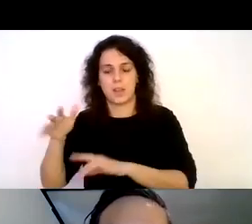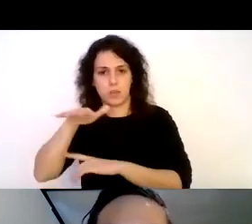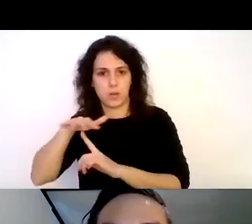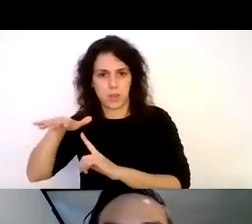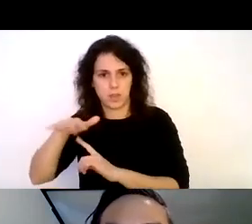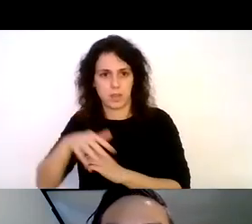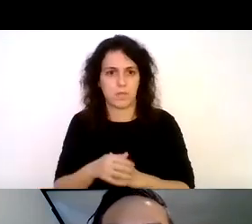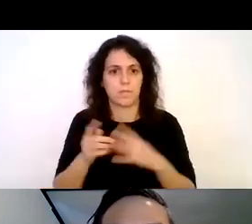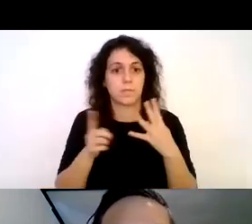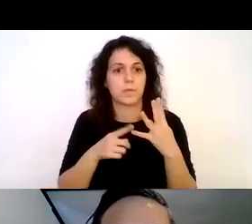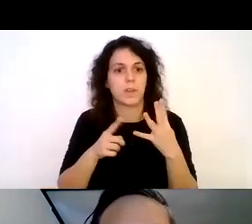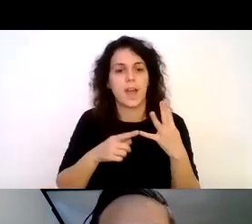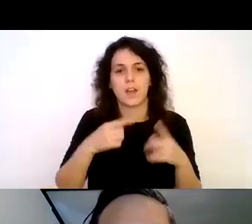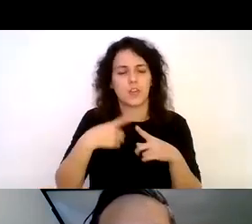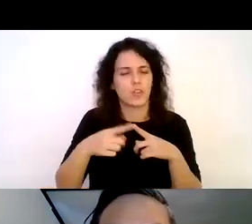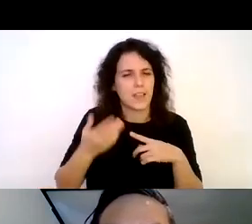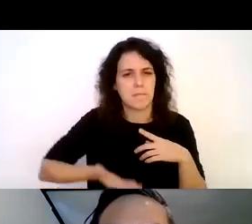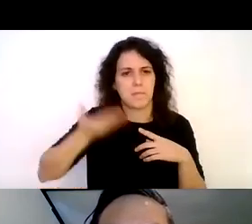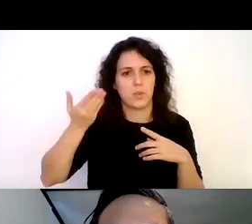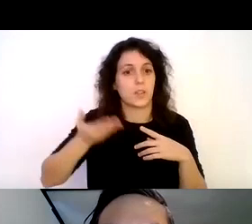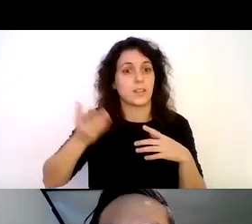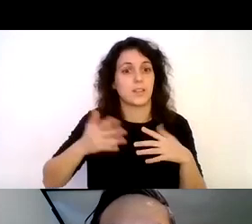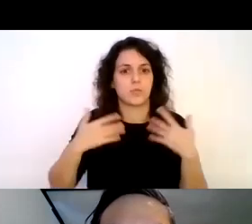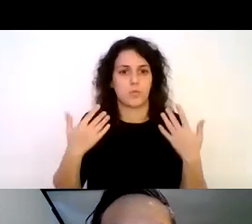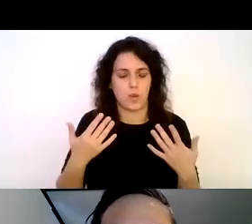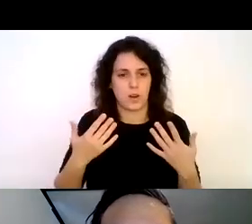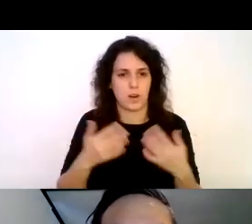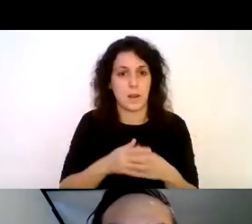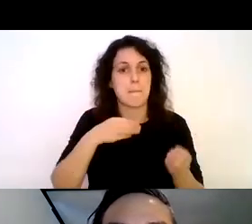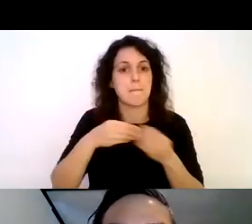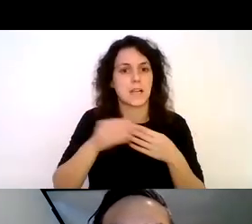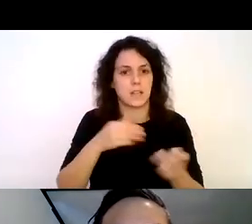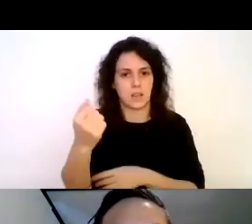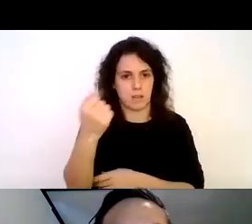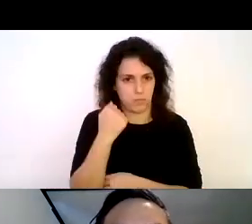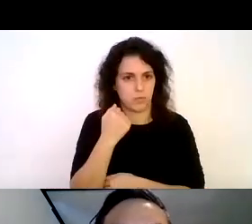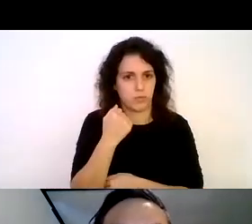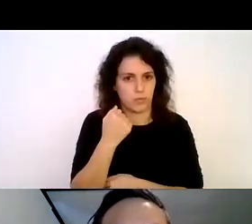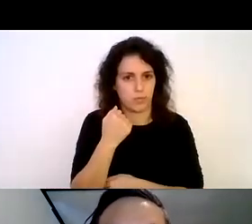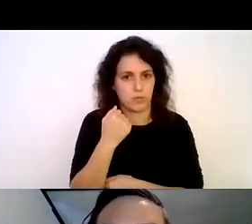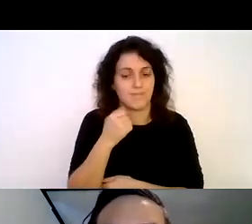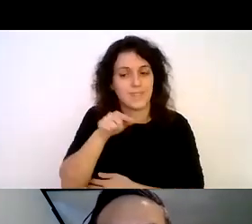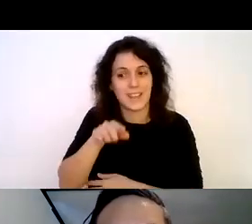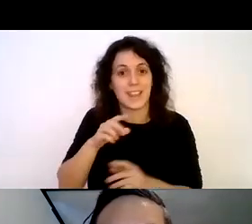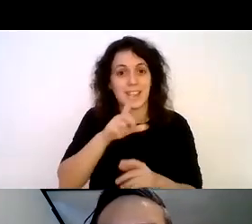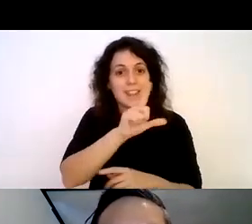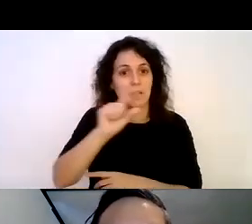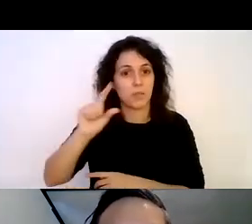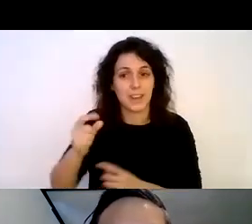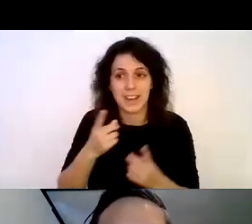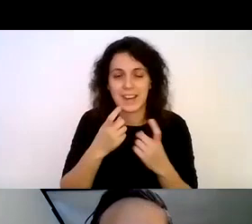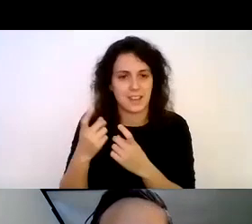cuarto y una de las cosas más importantes es el contar con el material de apoyo el cual fue considerado 100% necesario